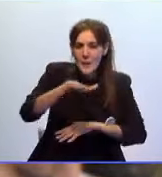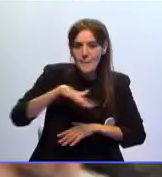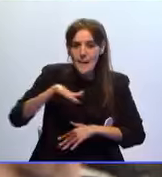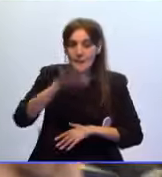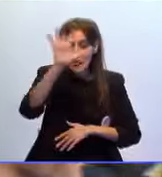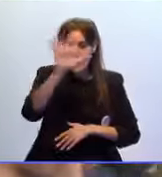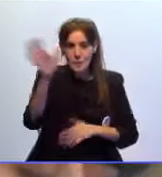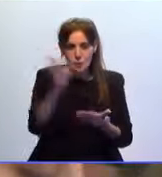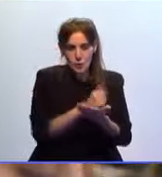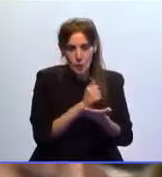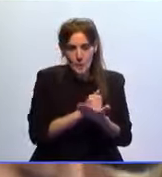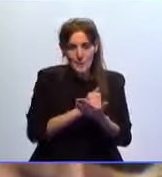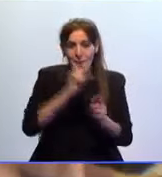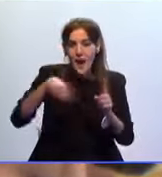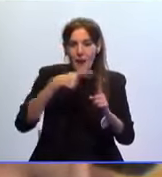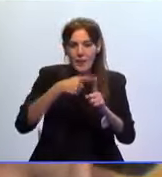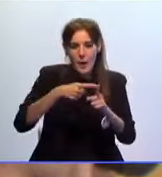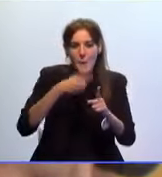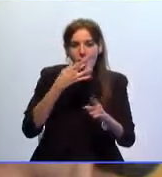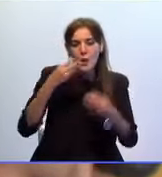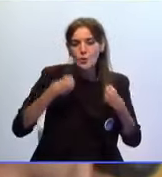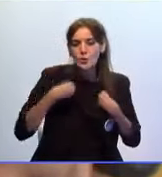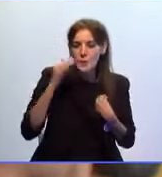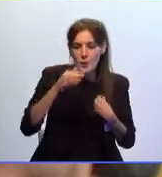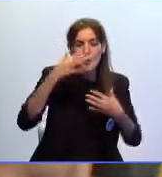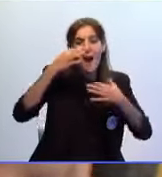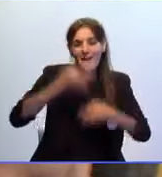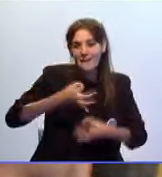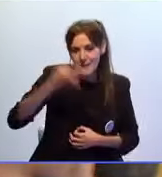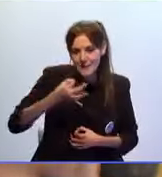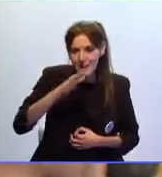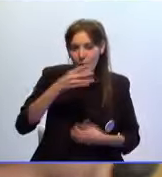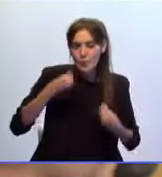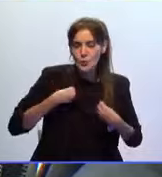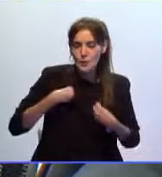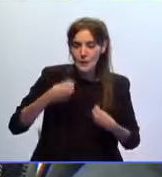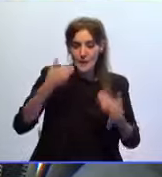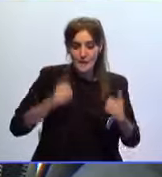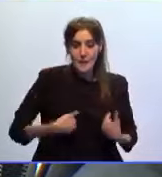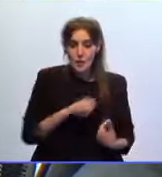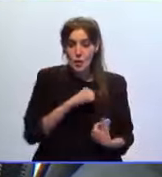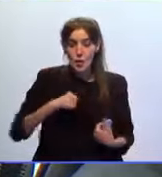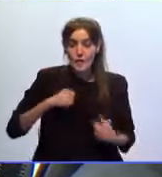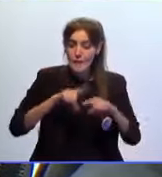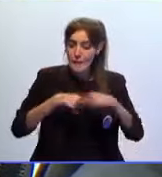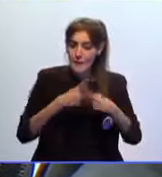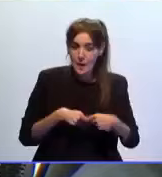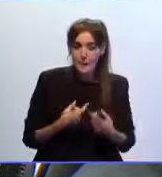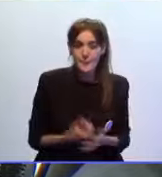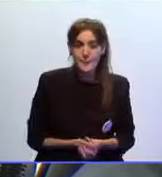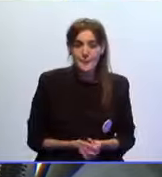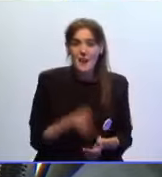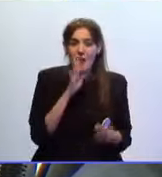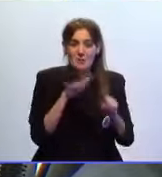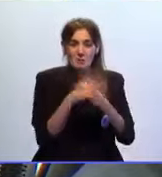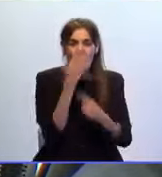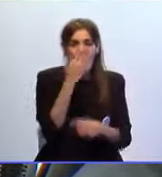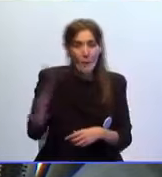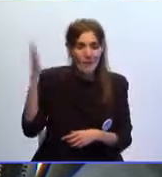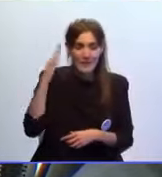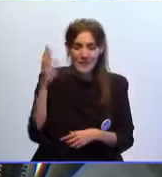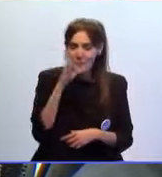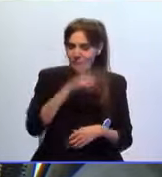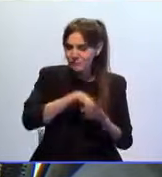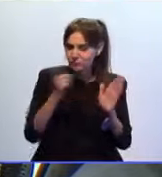país, incluso arriesgando su vida y su bienestar personal y familiar. Como digo, es un acto de hipocresía